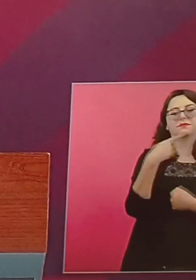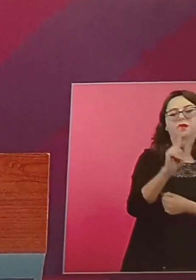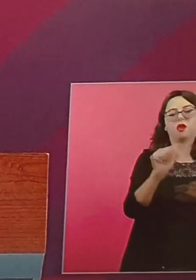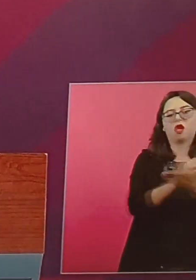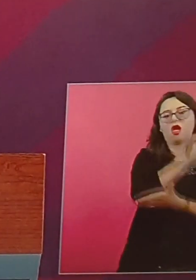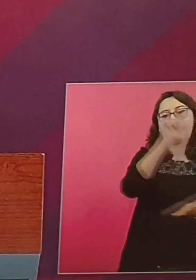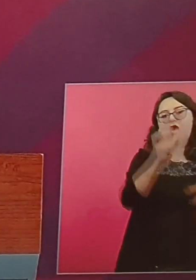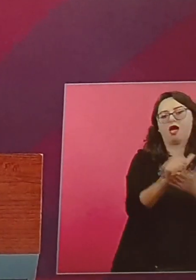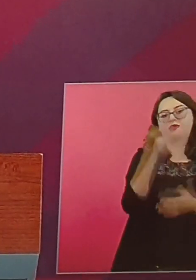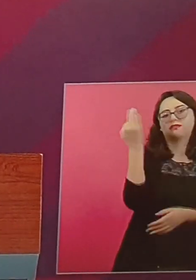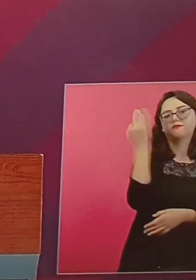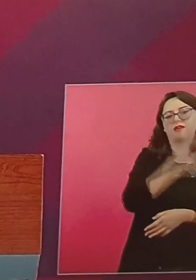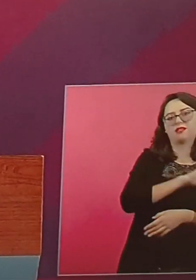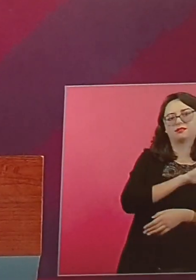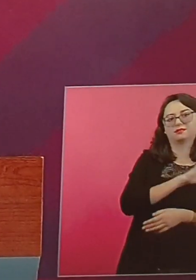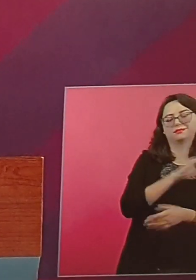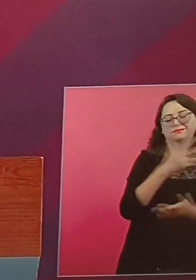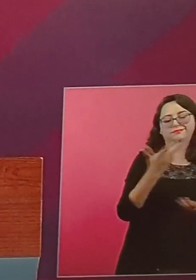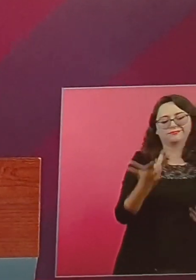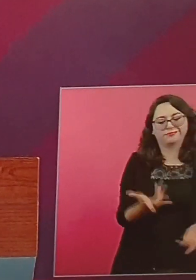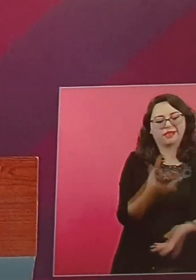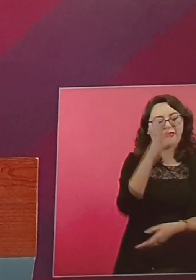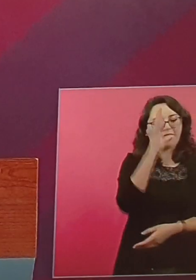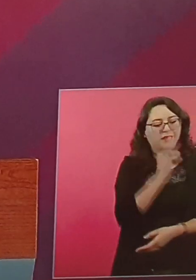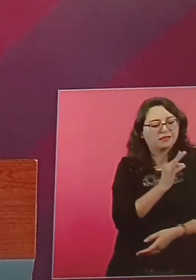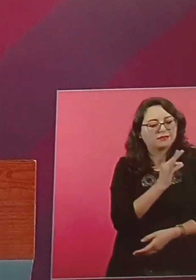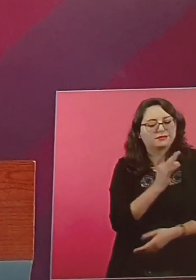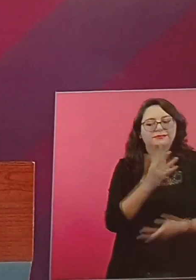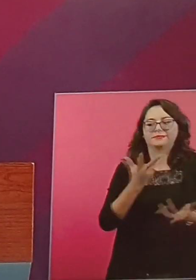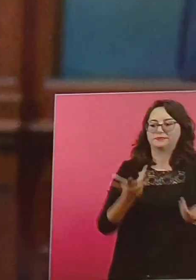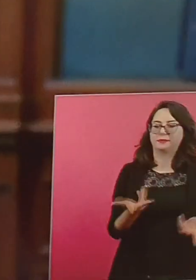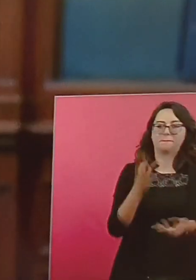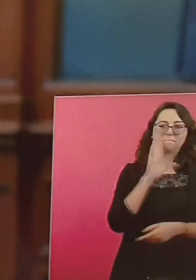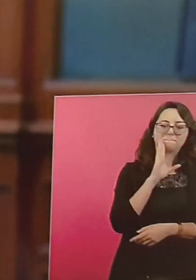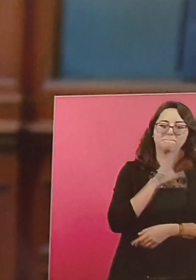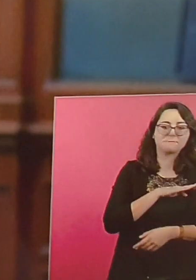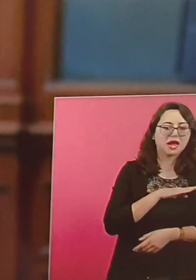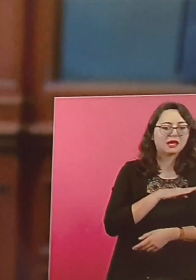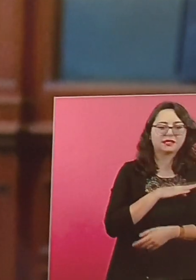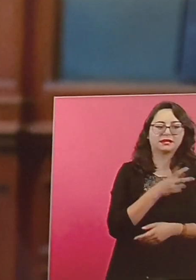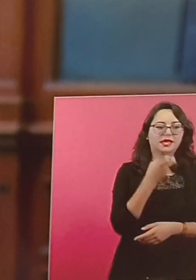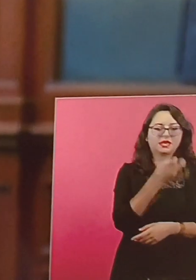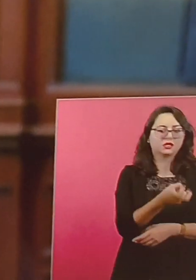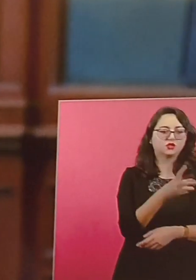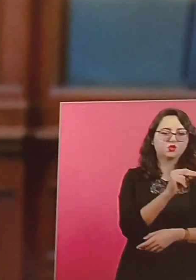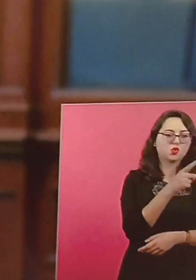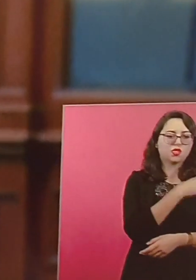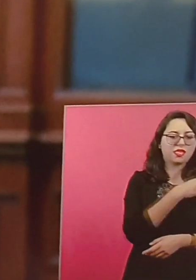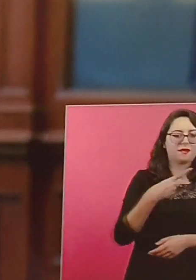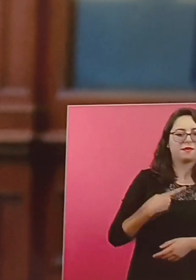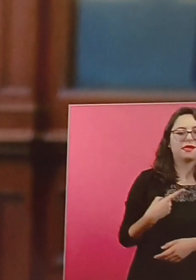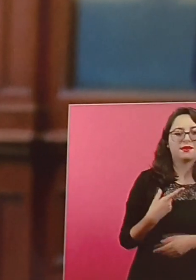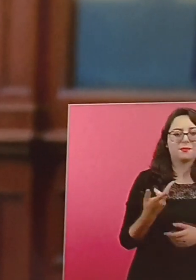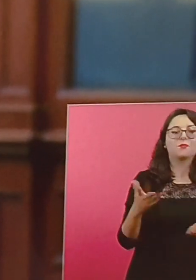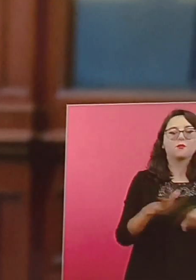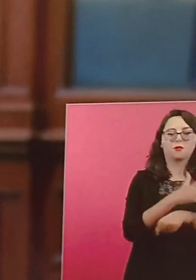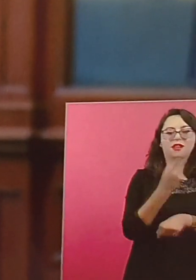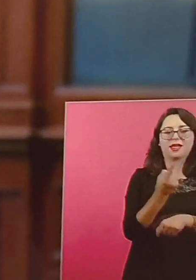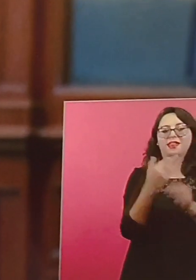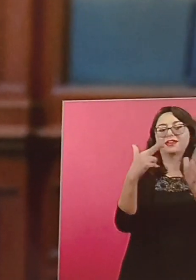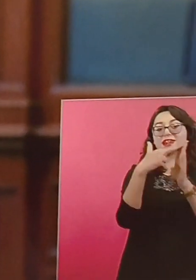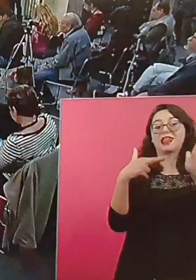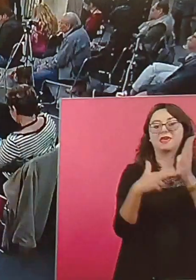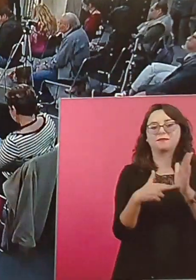reglamento de que debe de haber solo un número de extranjeros